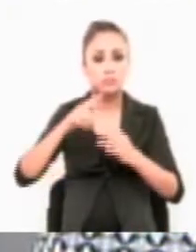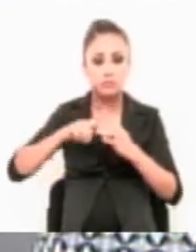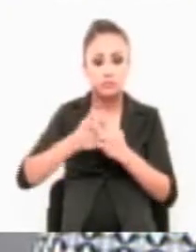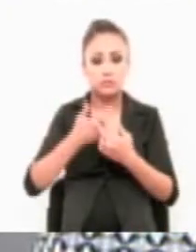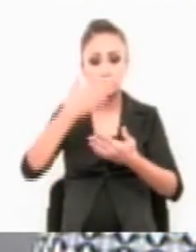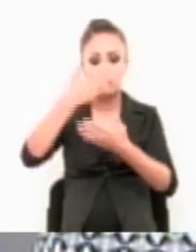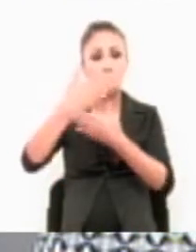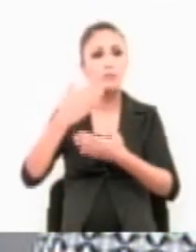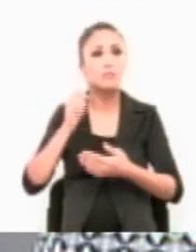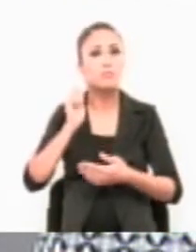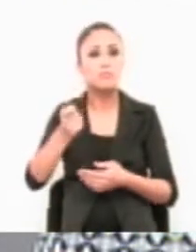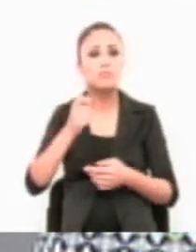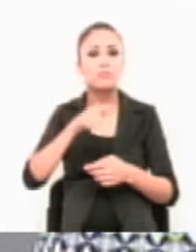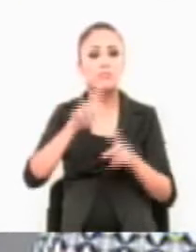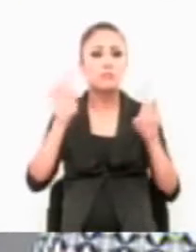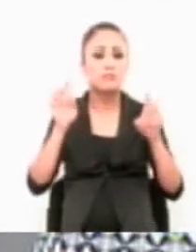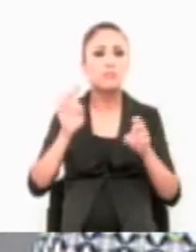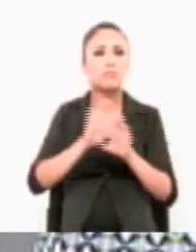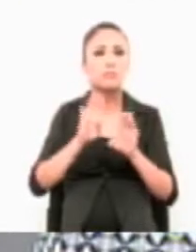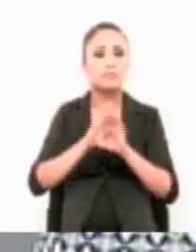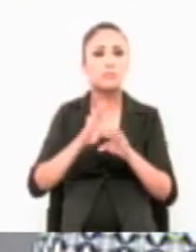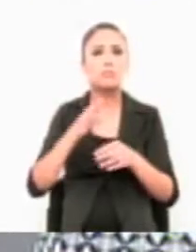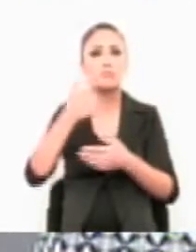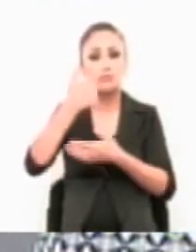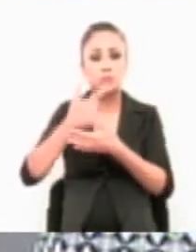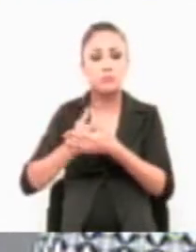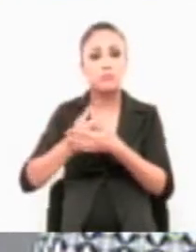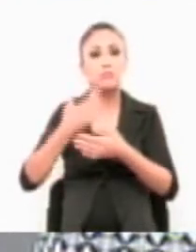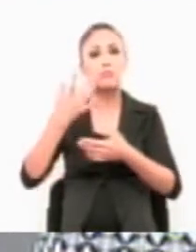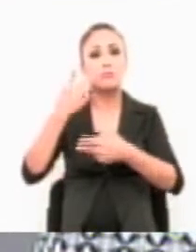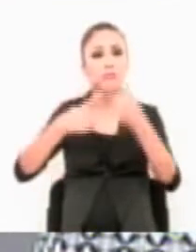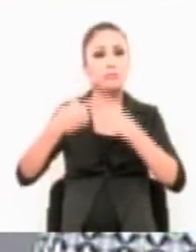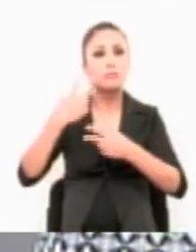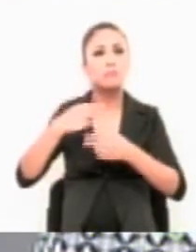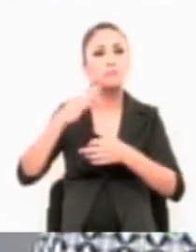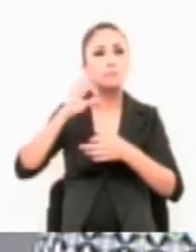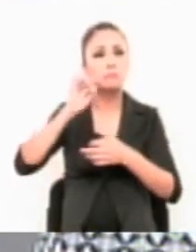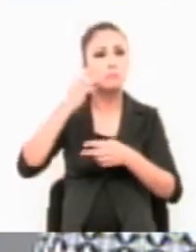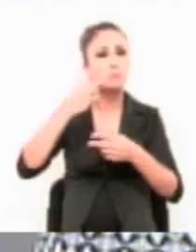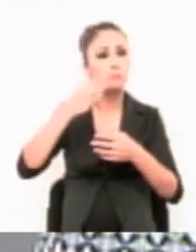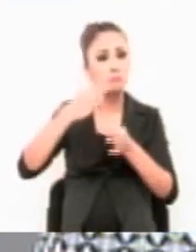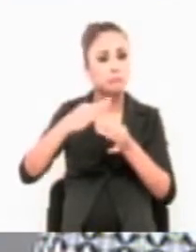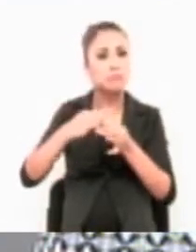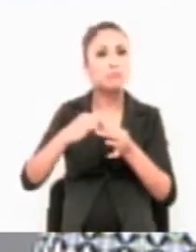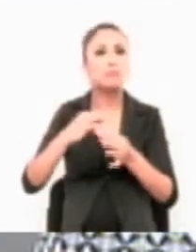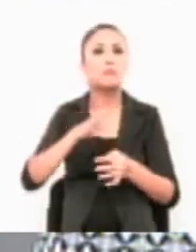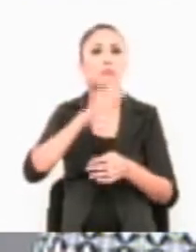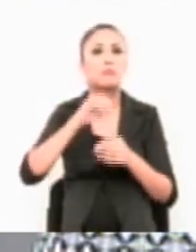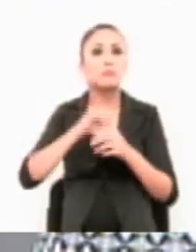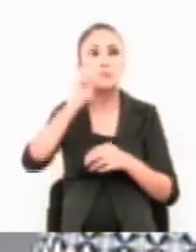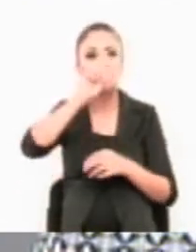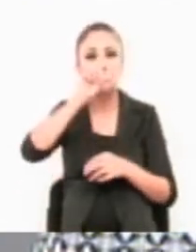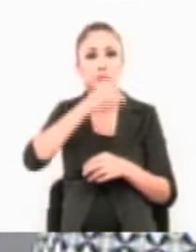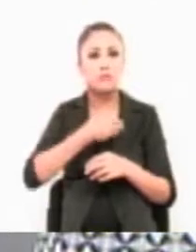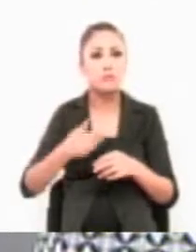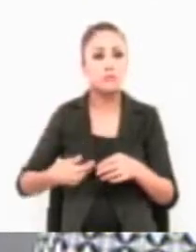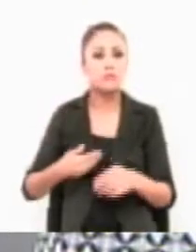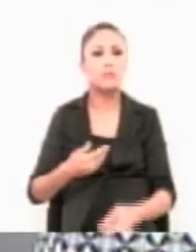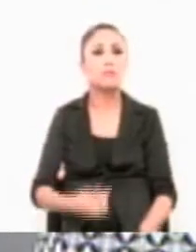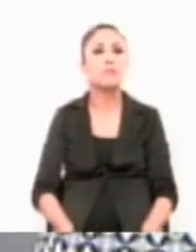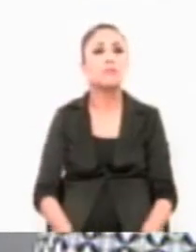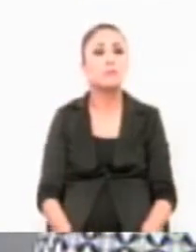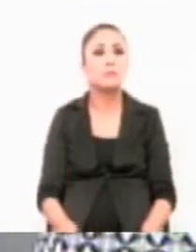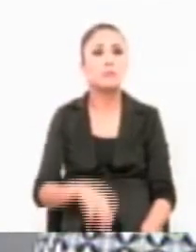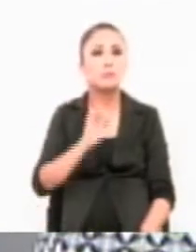del día es el relativo a la lista de asistencia declaratoria del cuarón legal por lo que procedo a pasar lista. Consejero presidente, Mauricio Enrique Guzmán Yáñez.